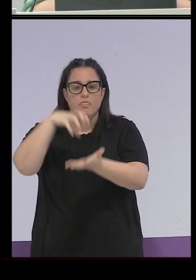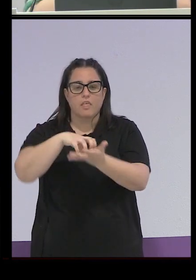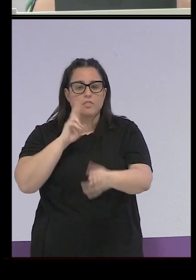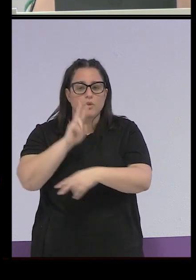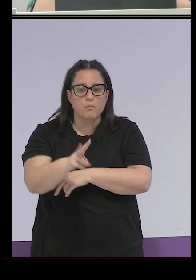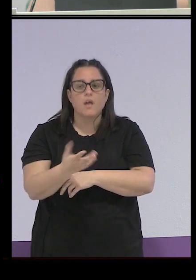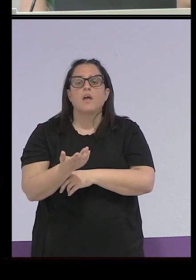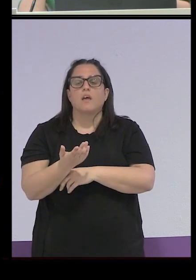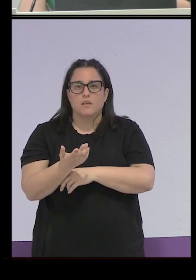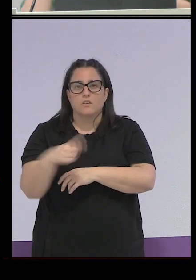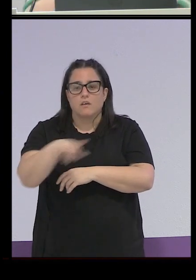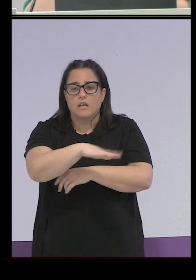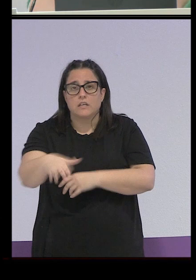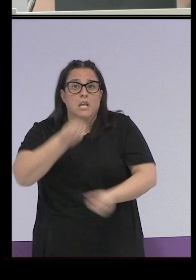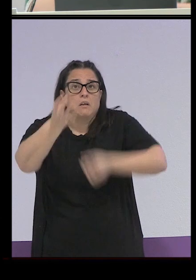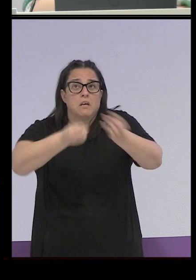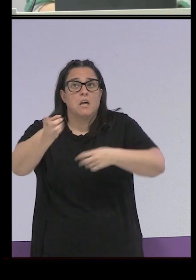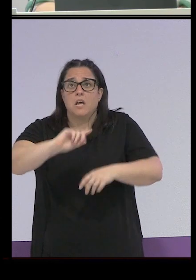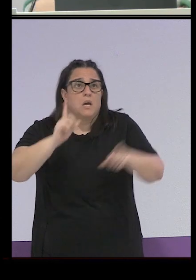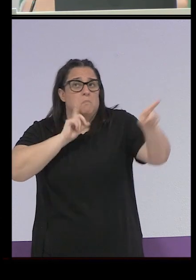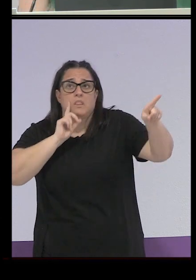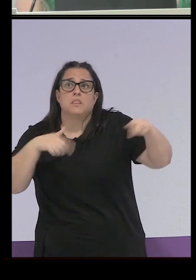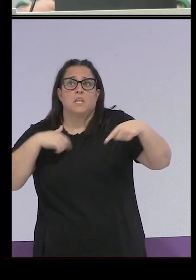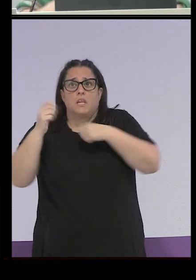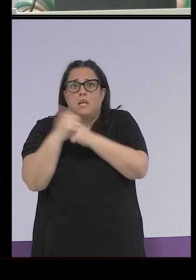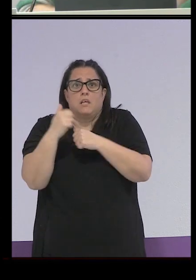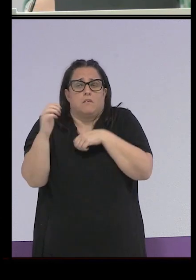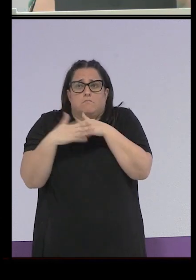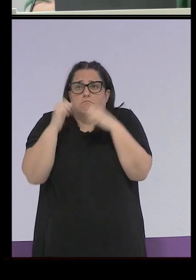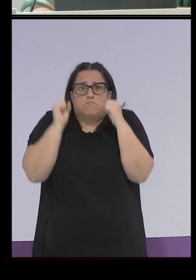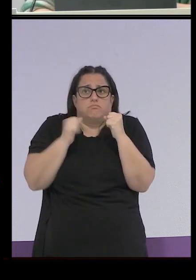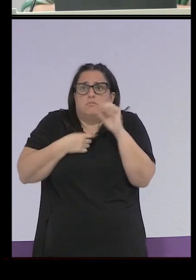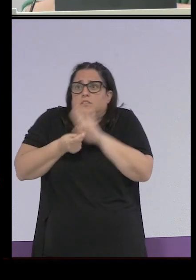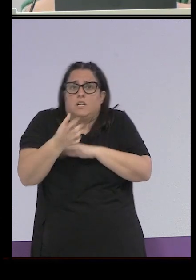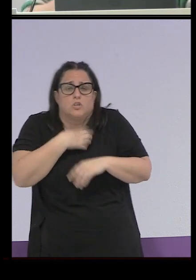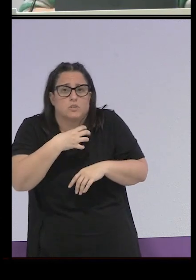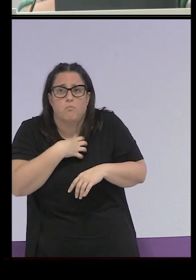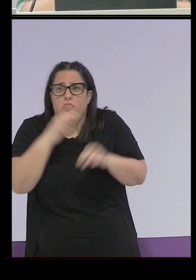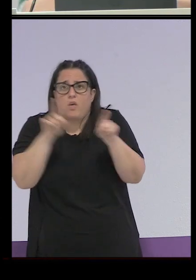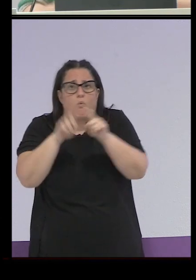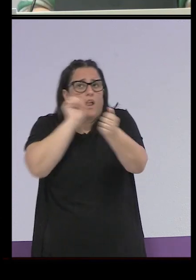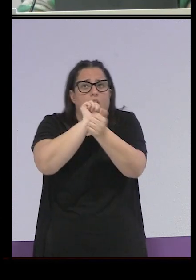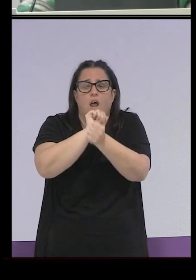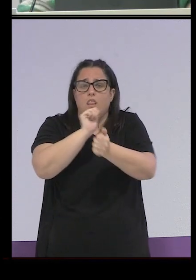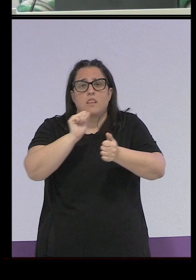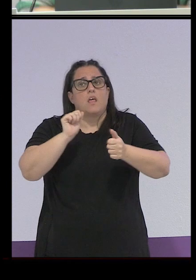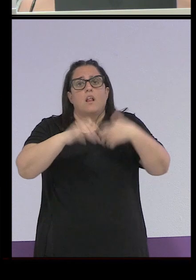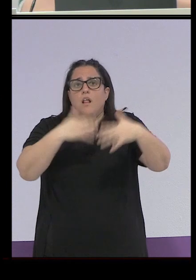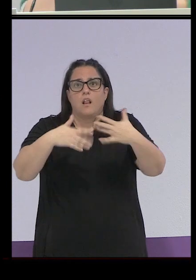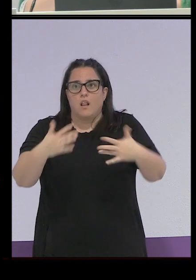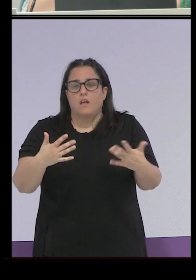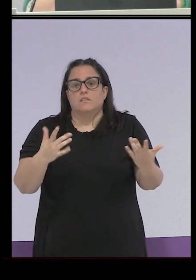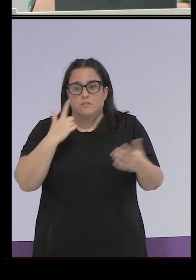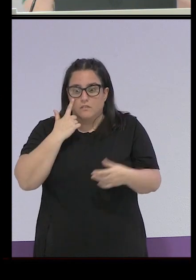las niñas le digan todo lo que te están contando es mentira hay zonas de encierro no nos dejan salir aquí esto funciona como una cárcel y aquello hace que